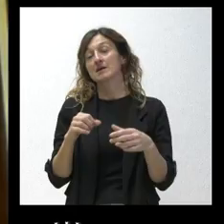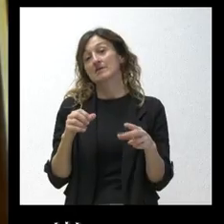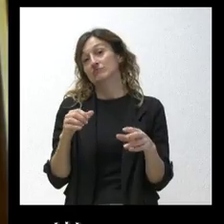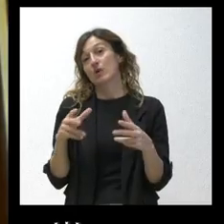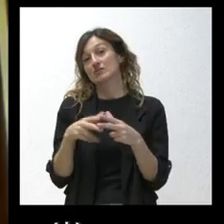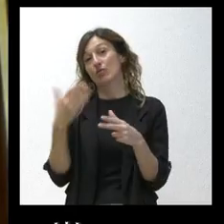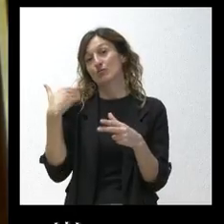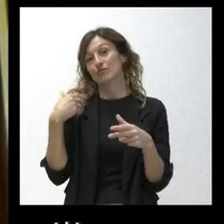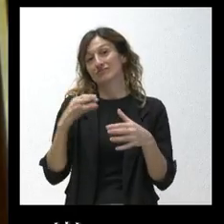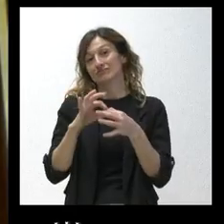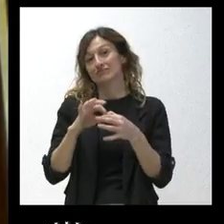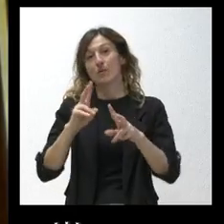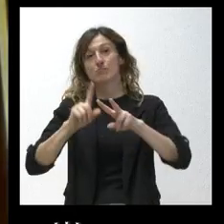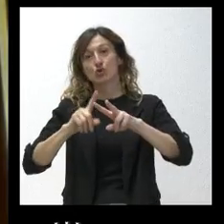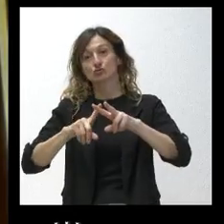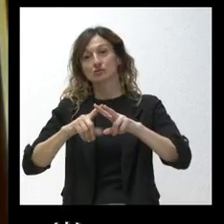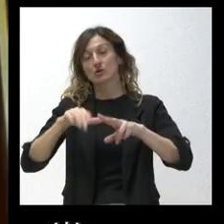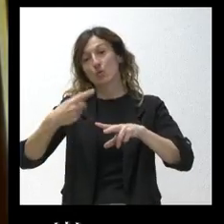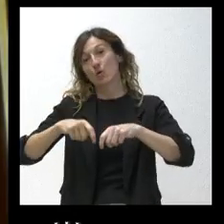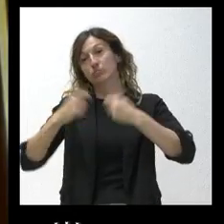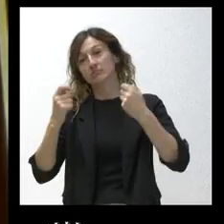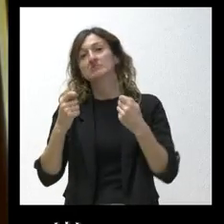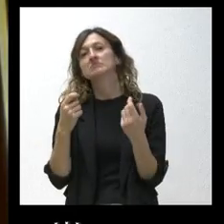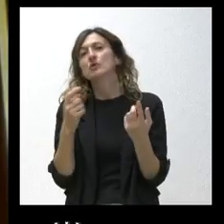hasta que se rompió ese pacto. Gracias.